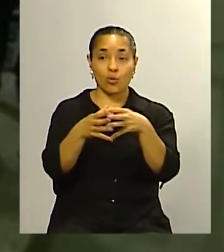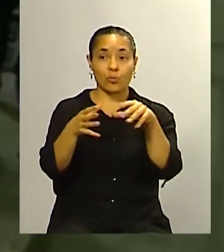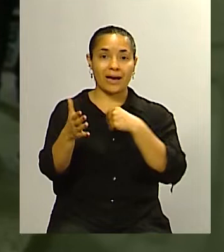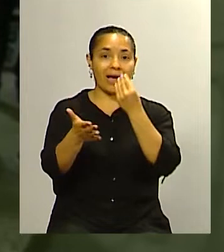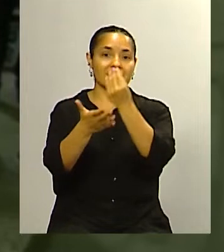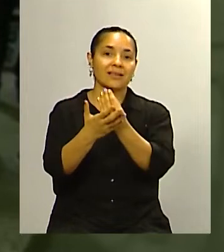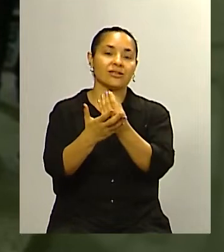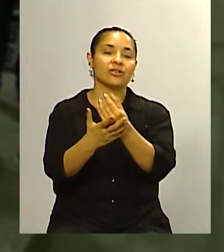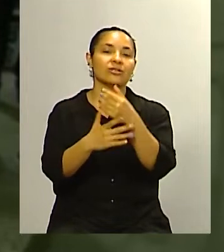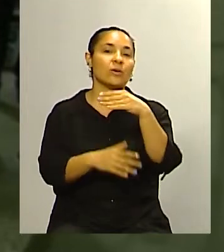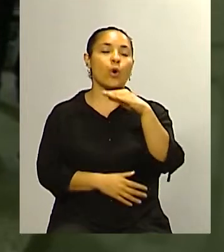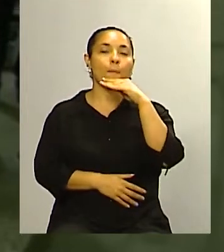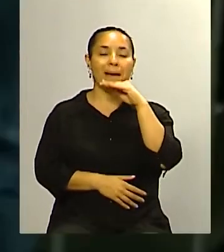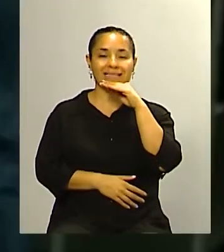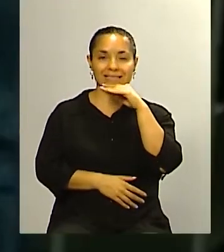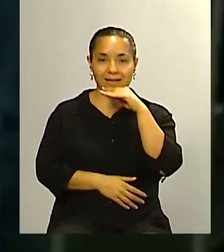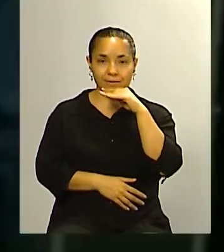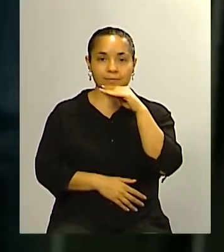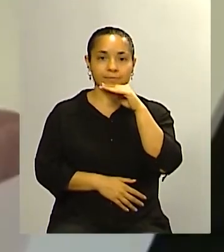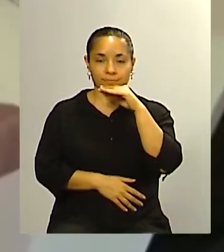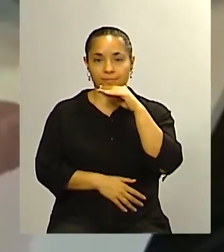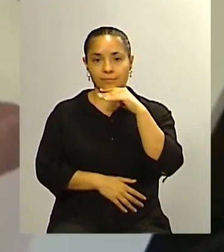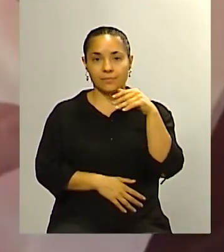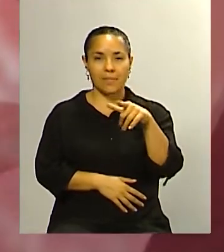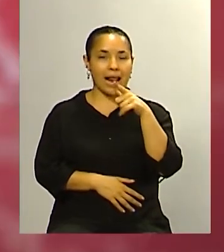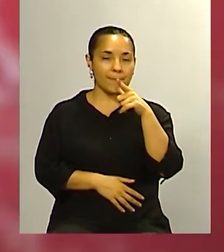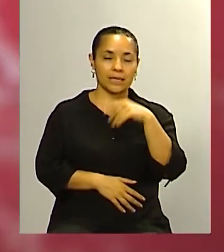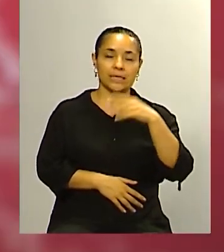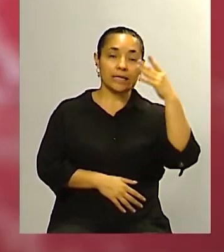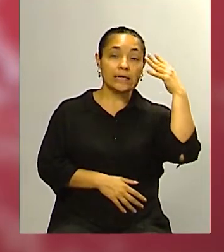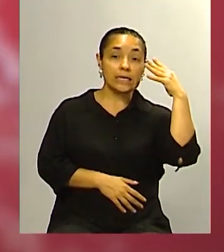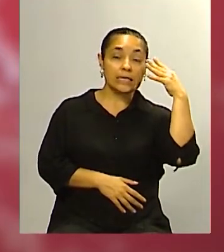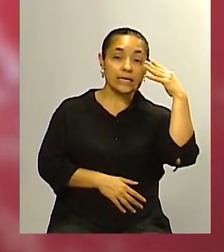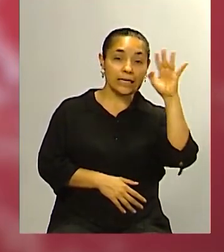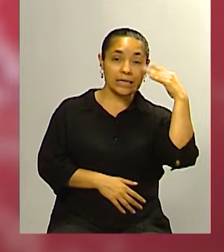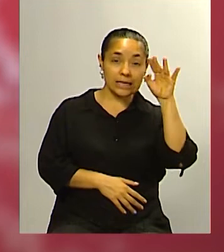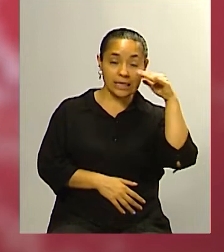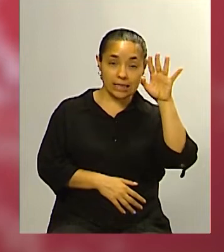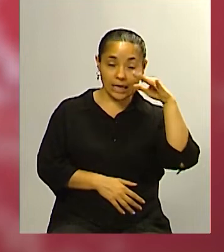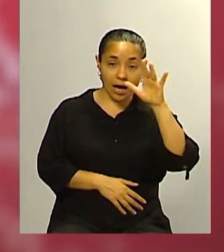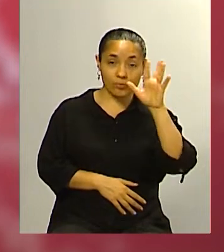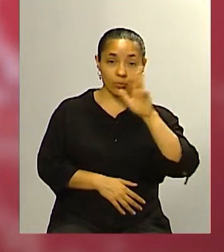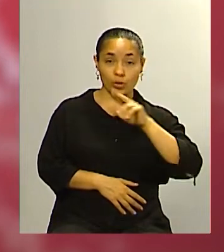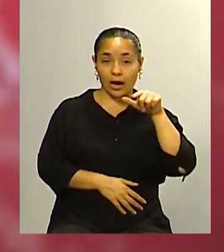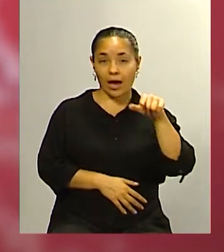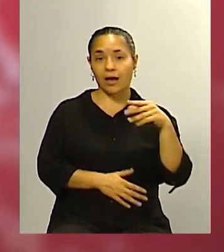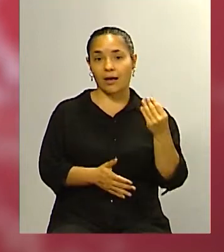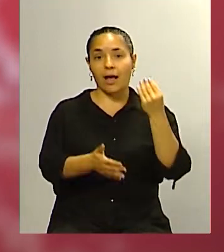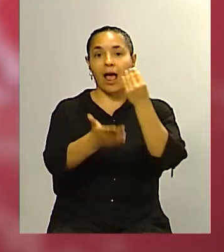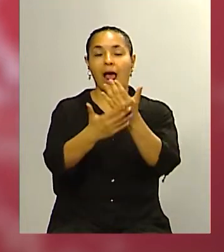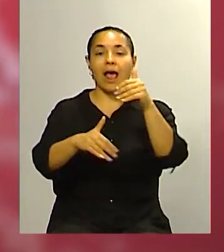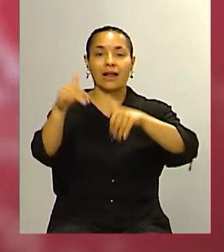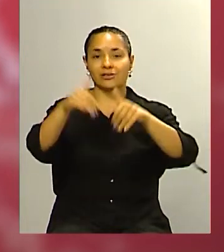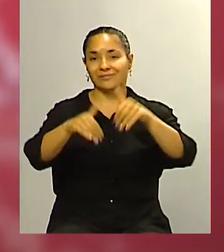candidato sea Massa no veo que Cristina digamos pueda ir a una elección